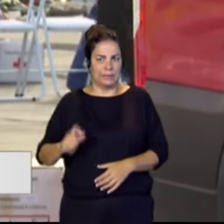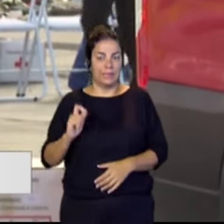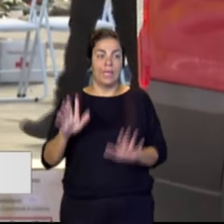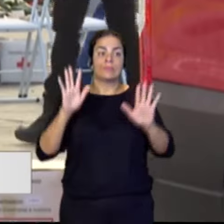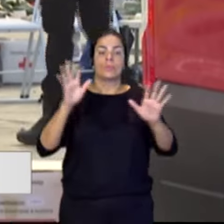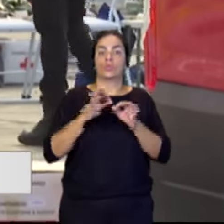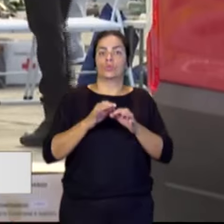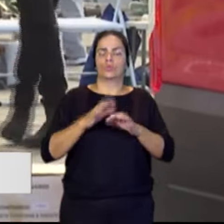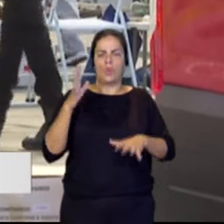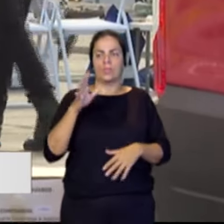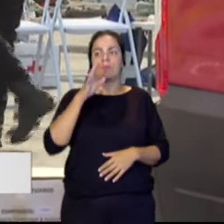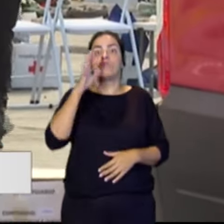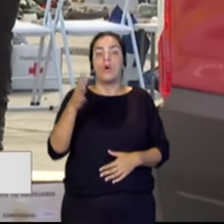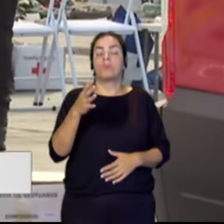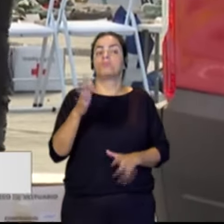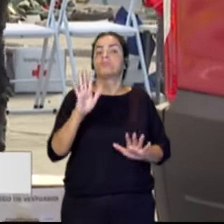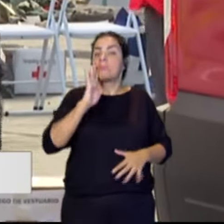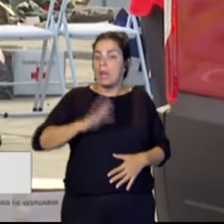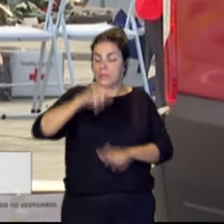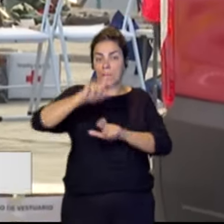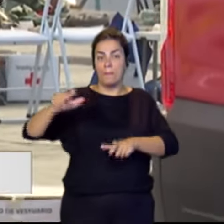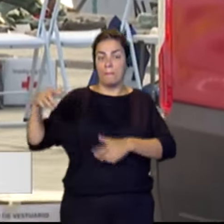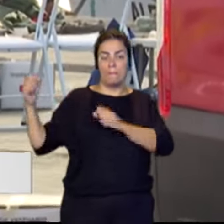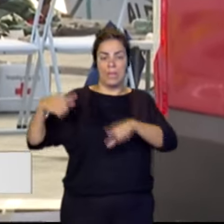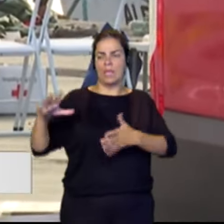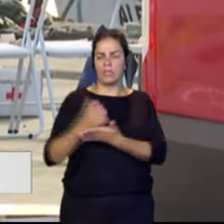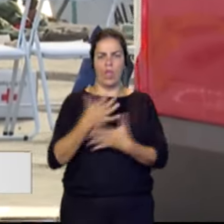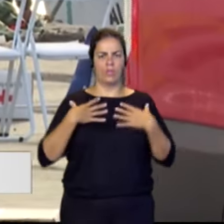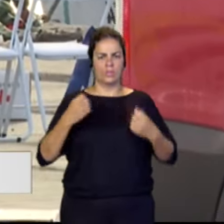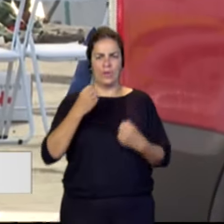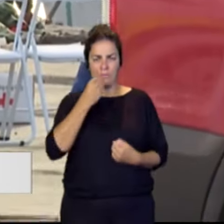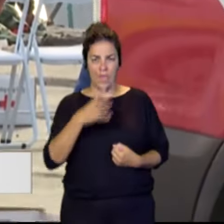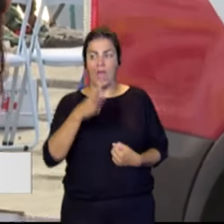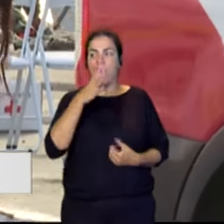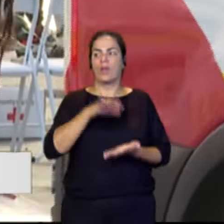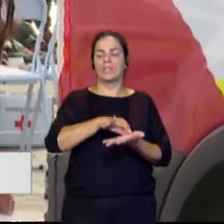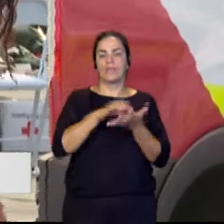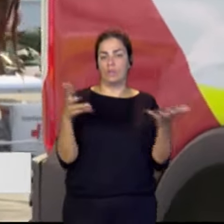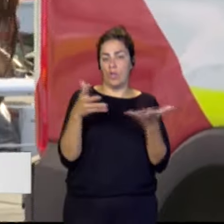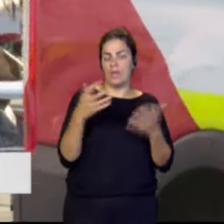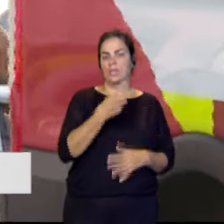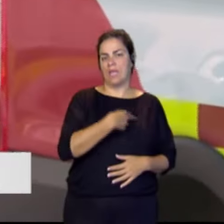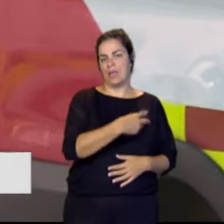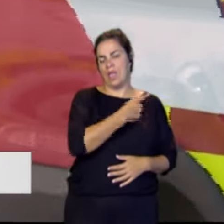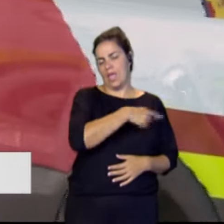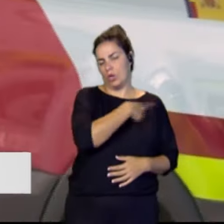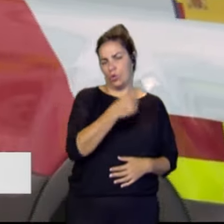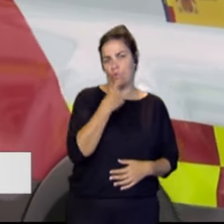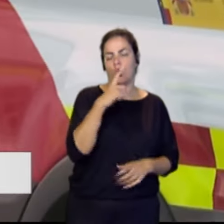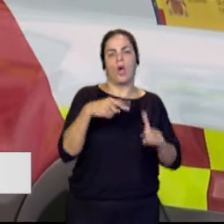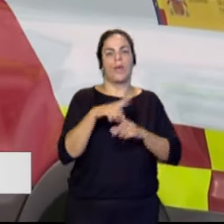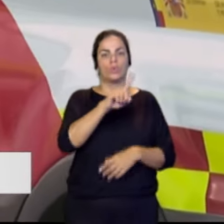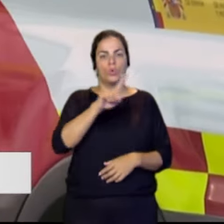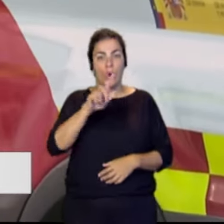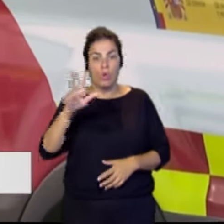suerte, los migrantes nos cuentan que han llegado en buen estado de salud. Ahora los servicios de emergencia, tanto de la Cruz Roja como del 112,